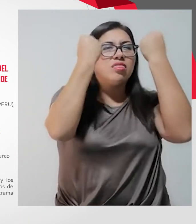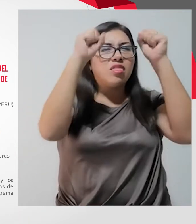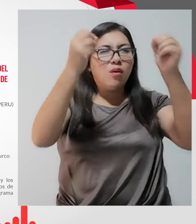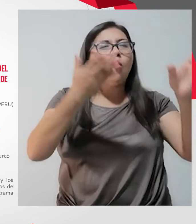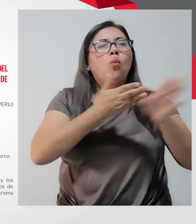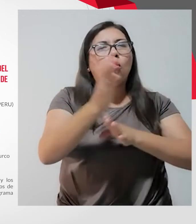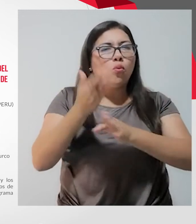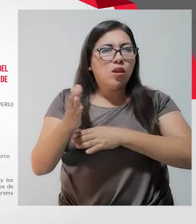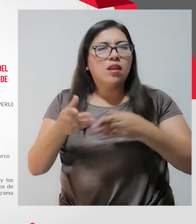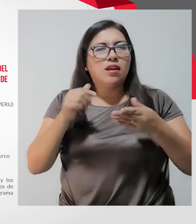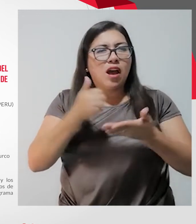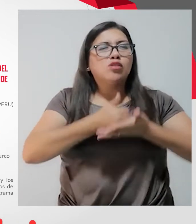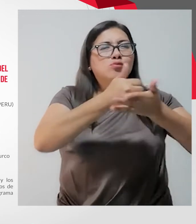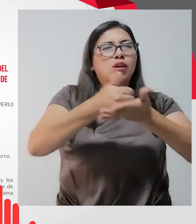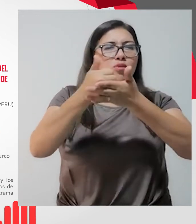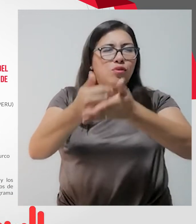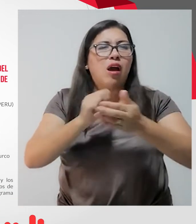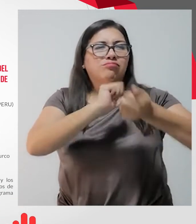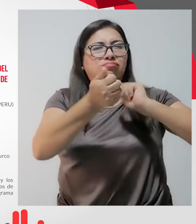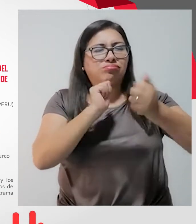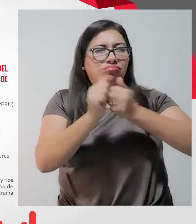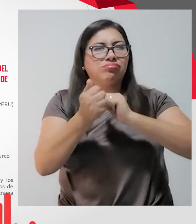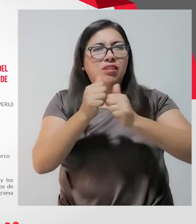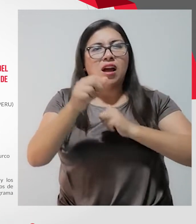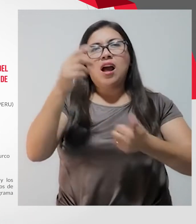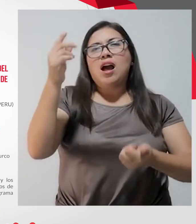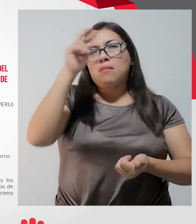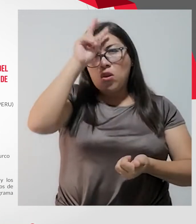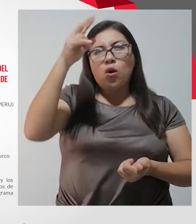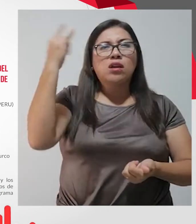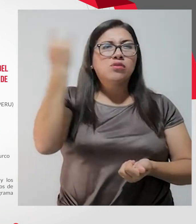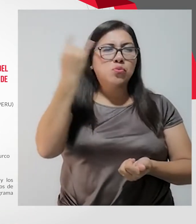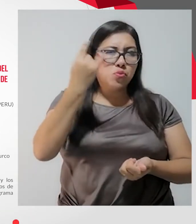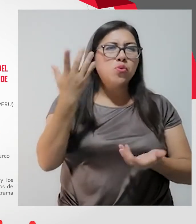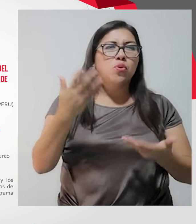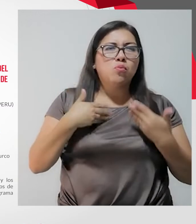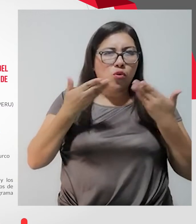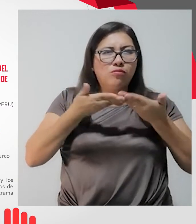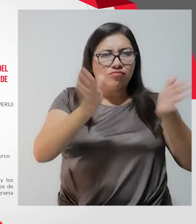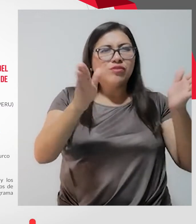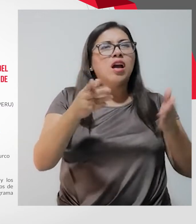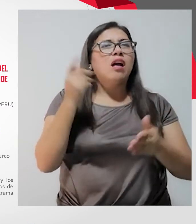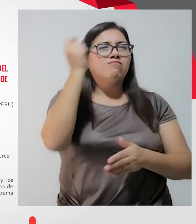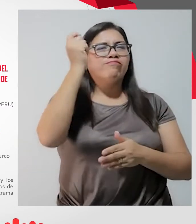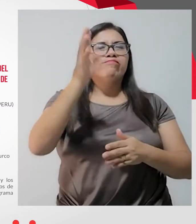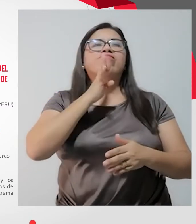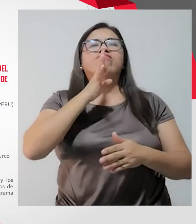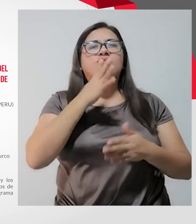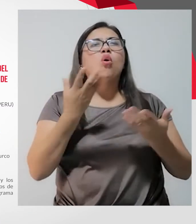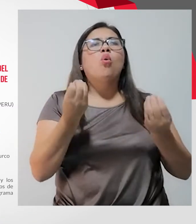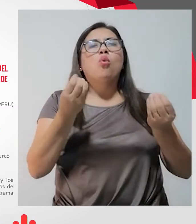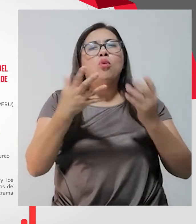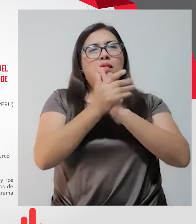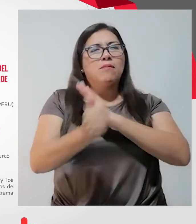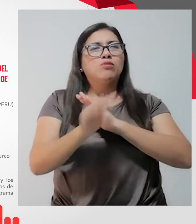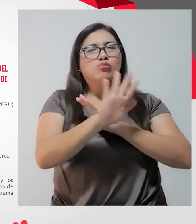permitirán a los atletas peruanos y estadounidenses dirigirse al público para brindar sus testimonios sobre las oportunidades que brinda el